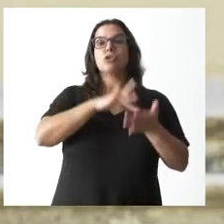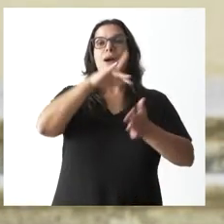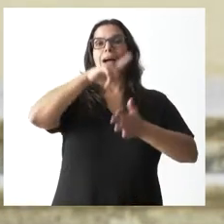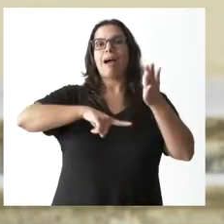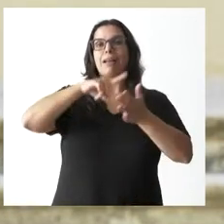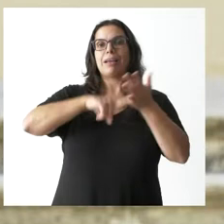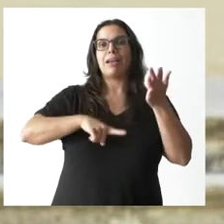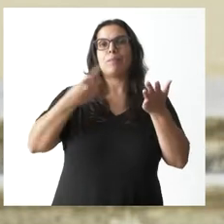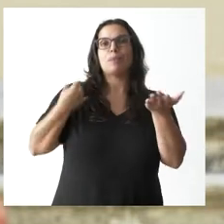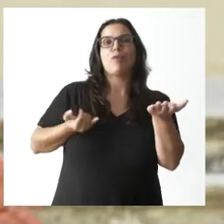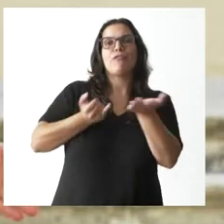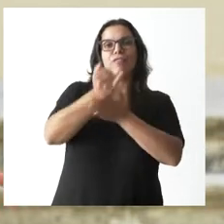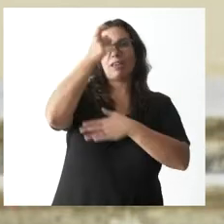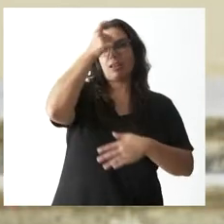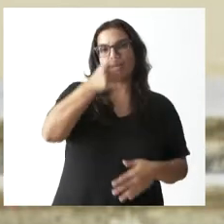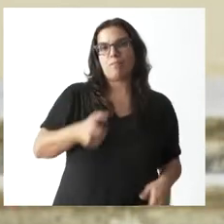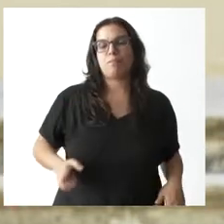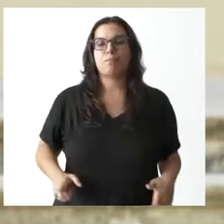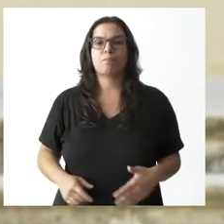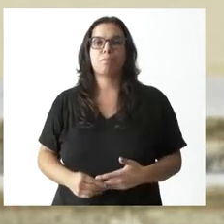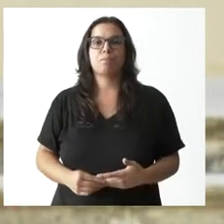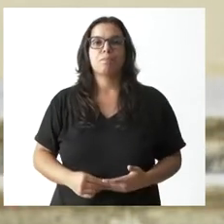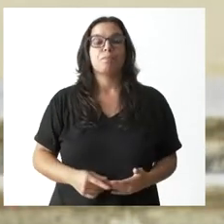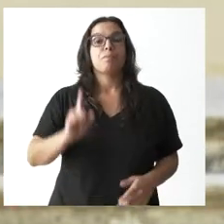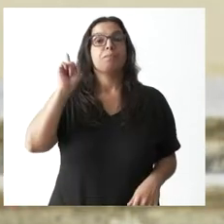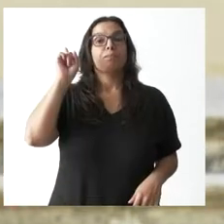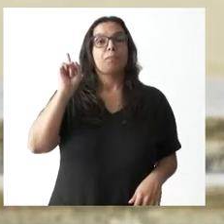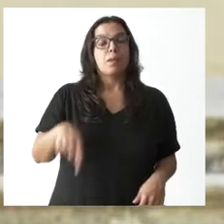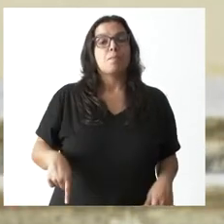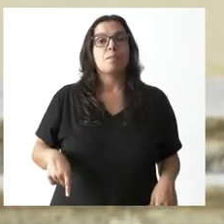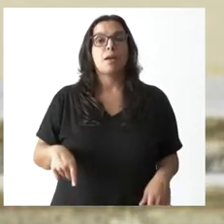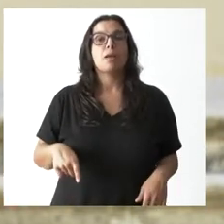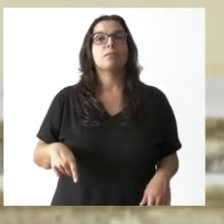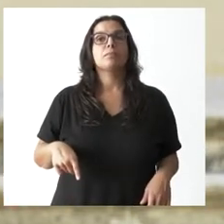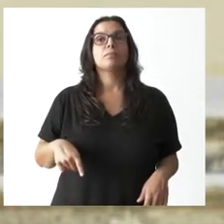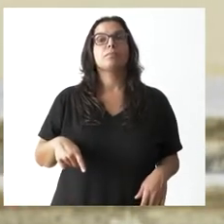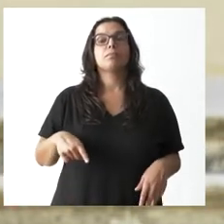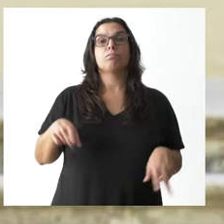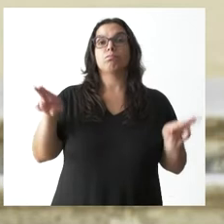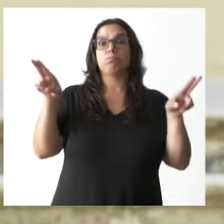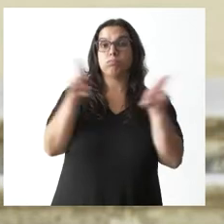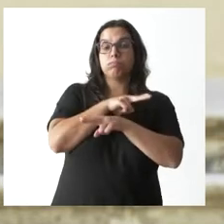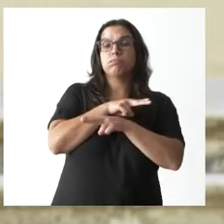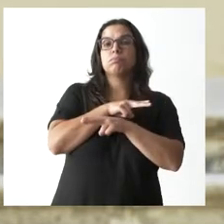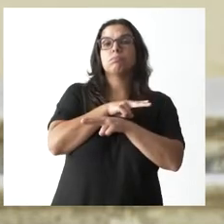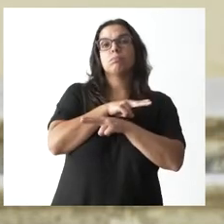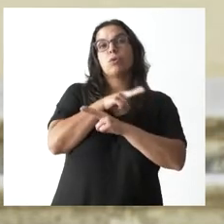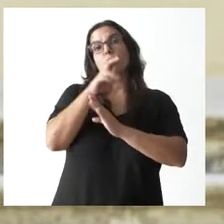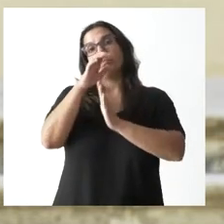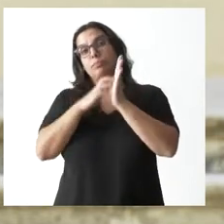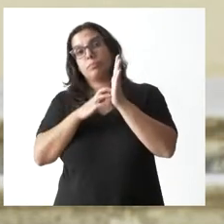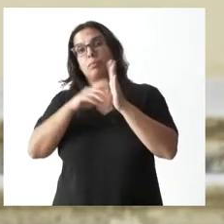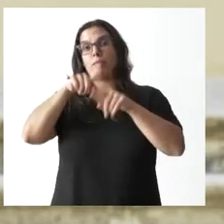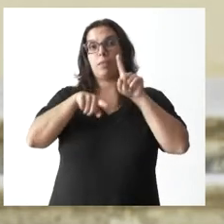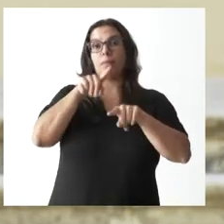fincas rústicas. También vamos a eliminar o rebajar, en algunos